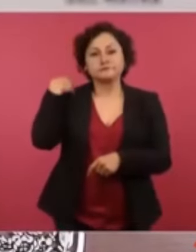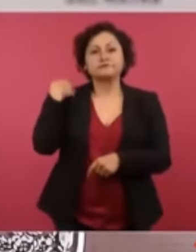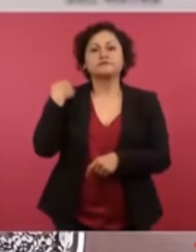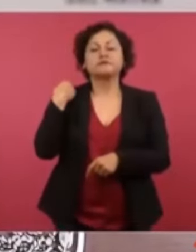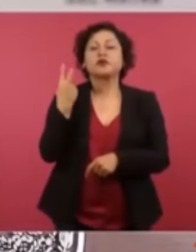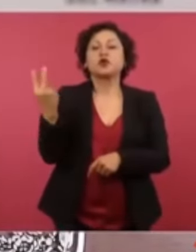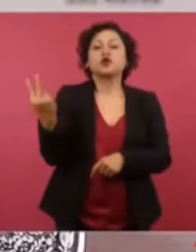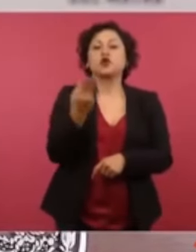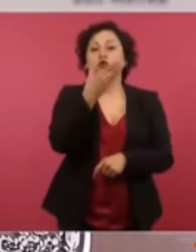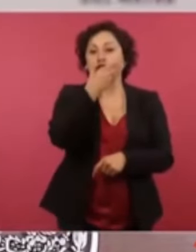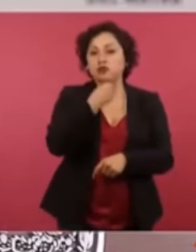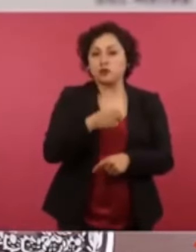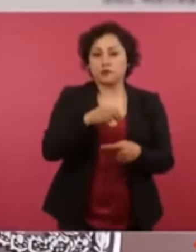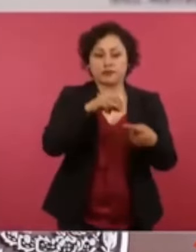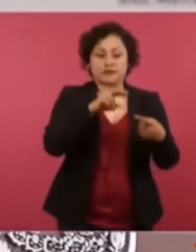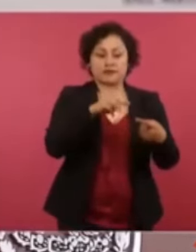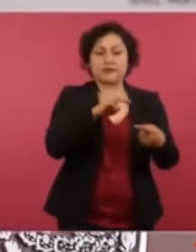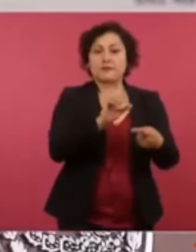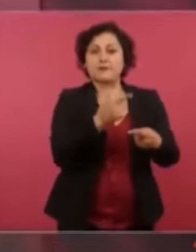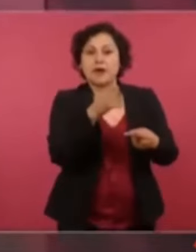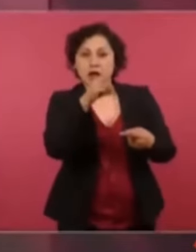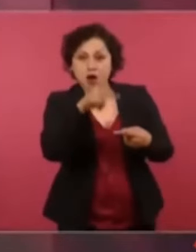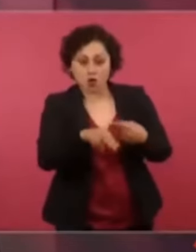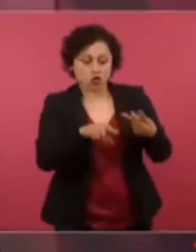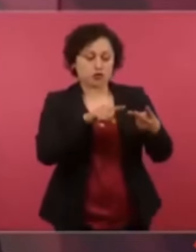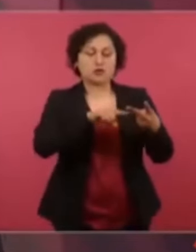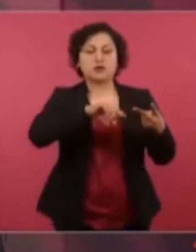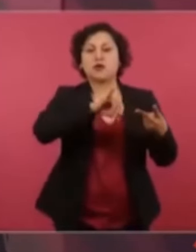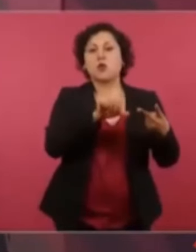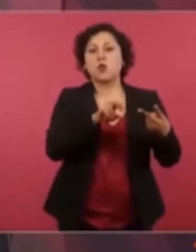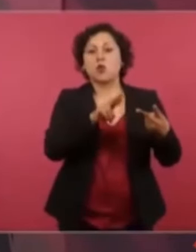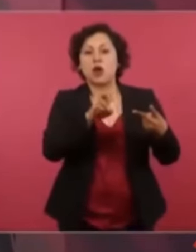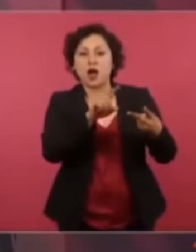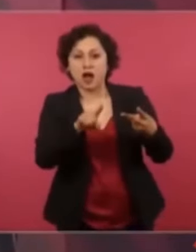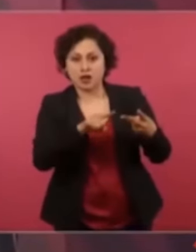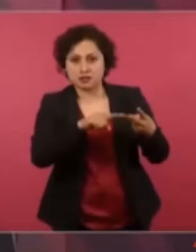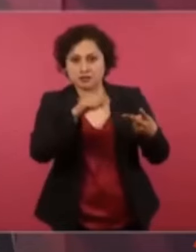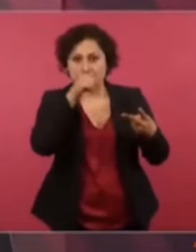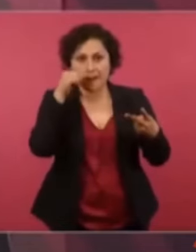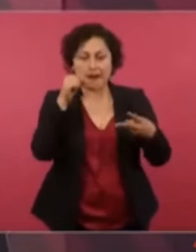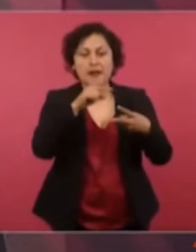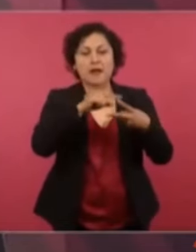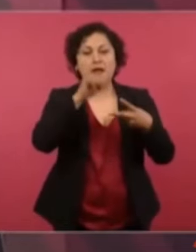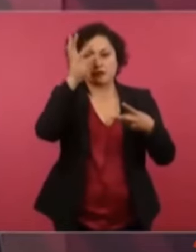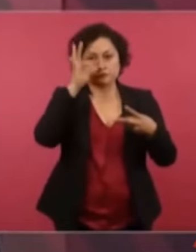Ricardo decía y fíjense que no lo he encontrado en ningún texto